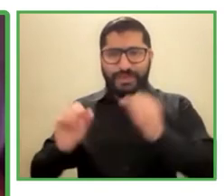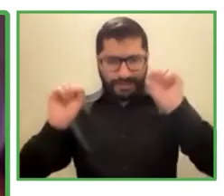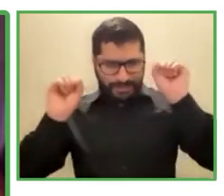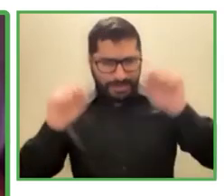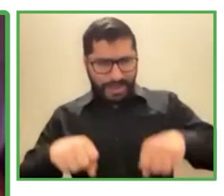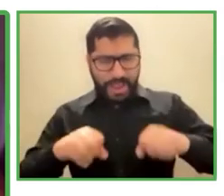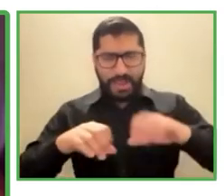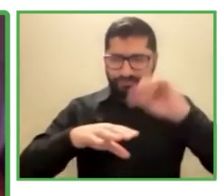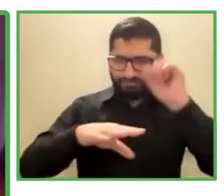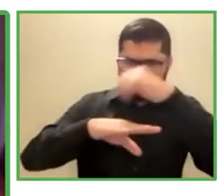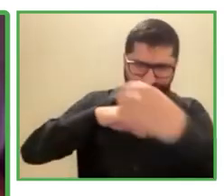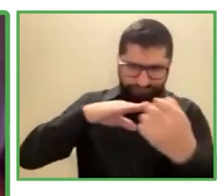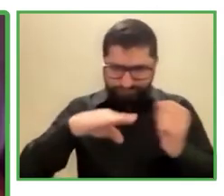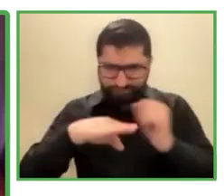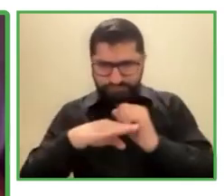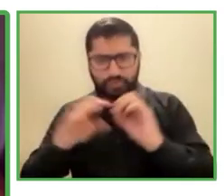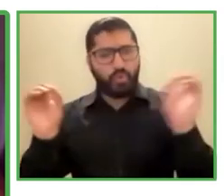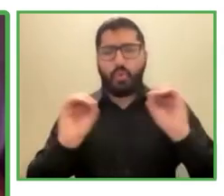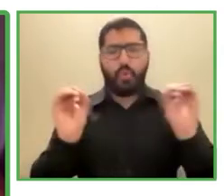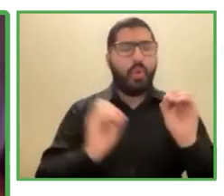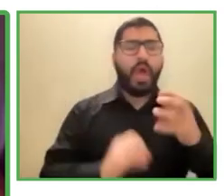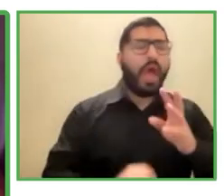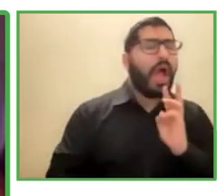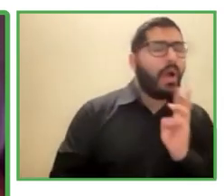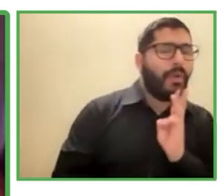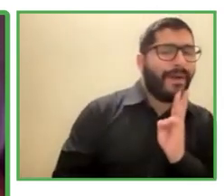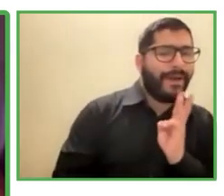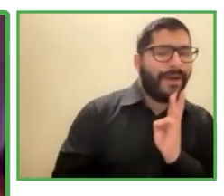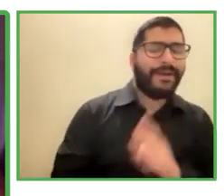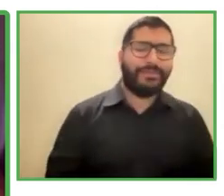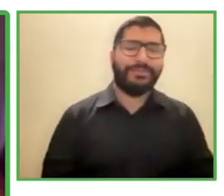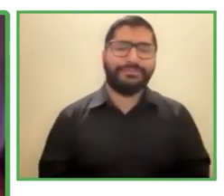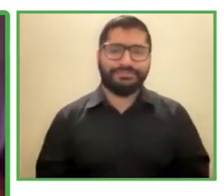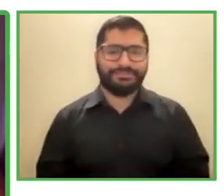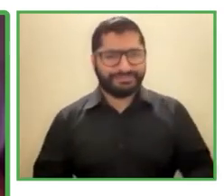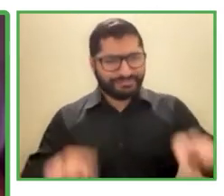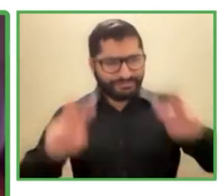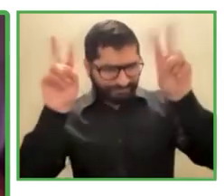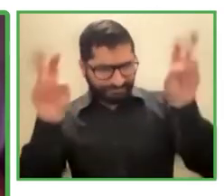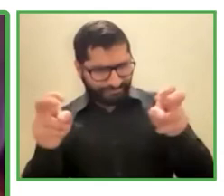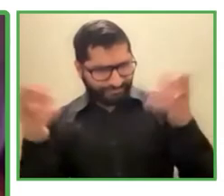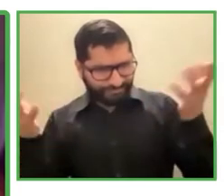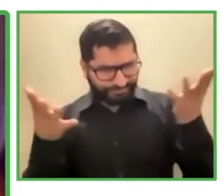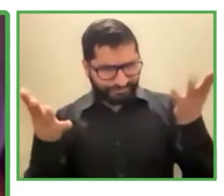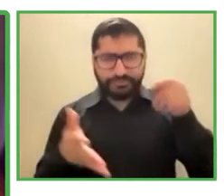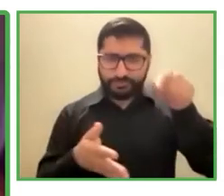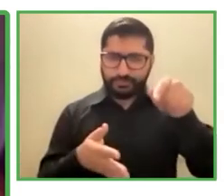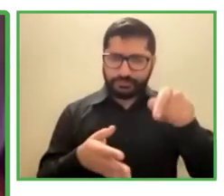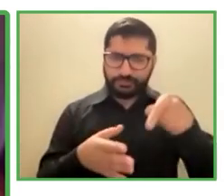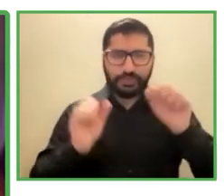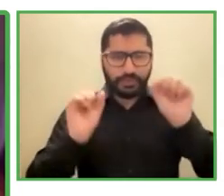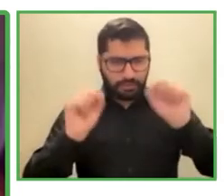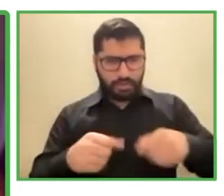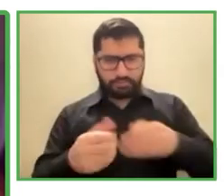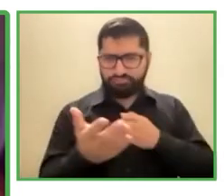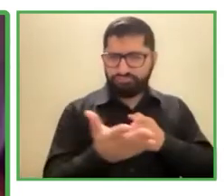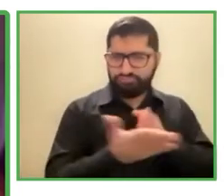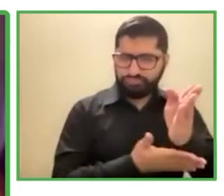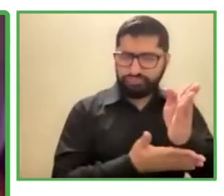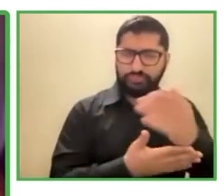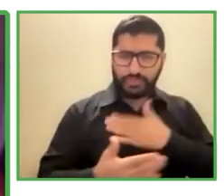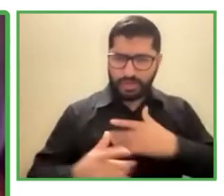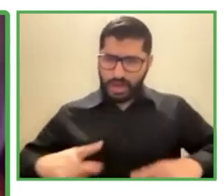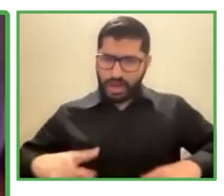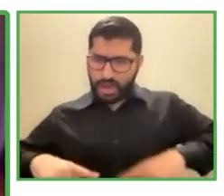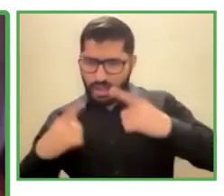el tema de la discapacidad nace producto de mi vida personal yo tengo 60 años y